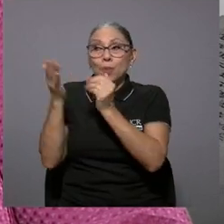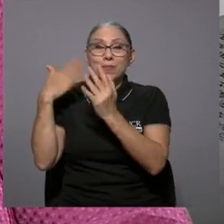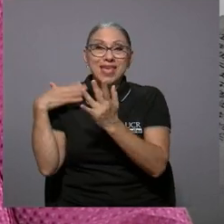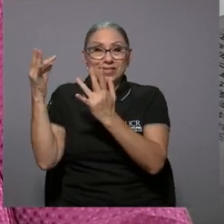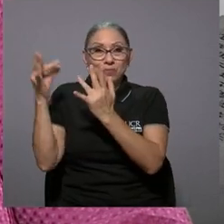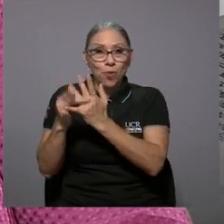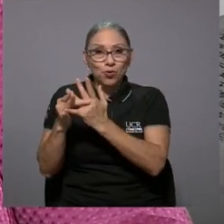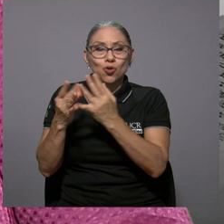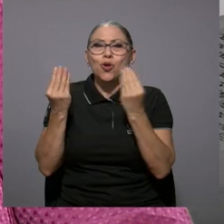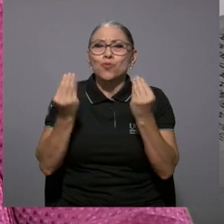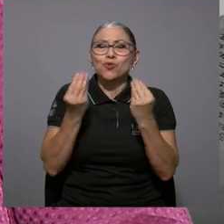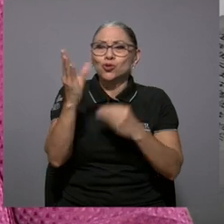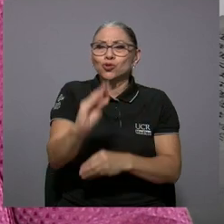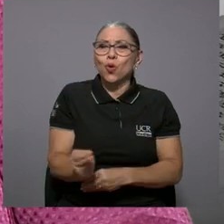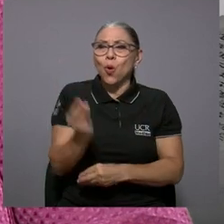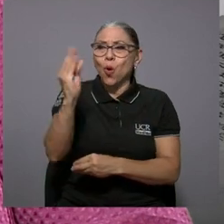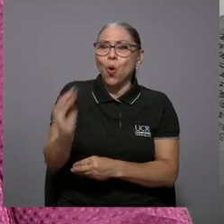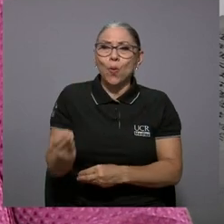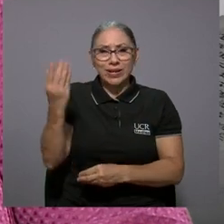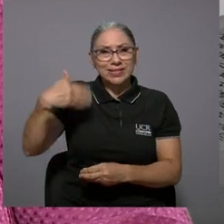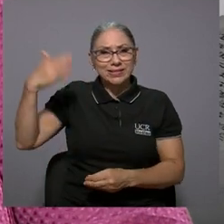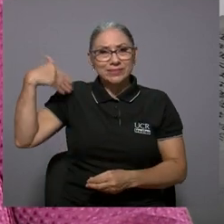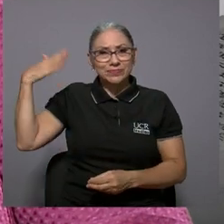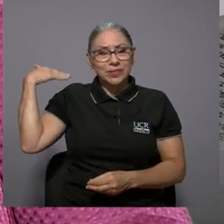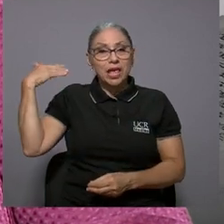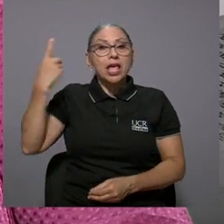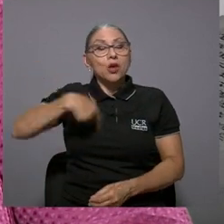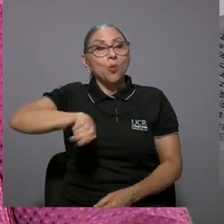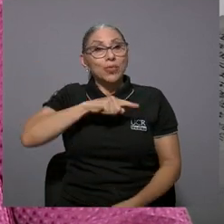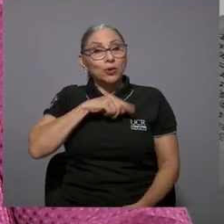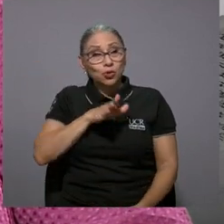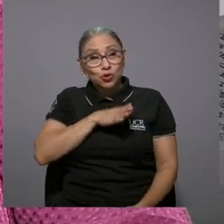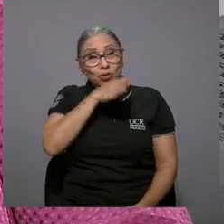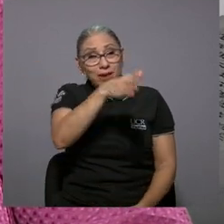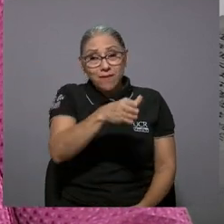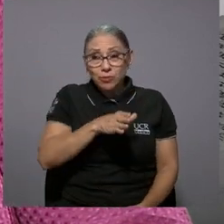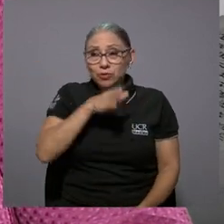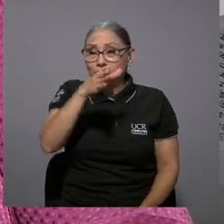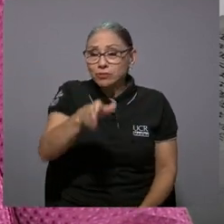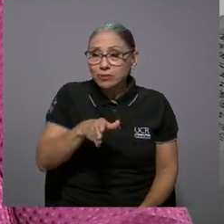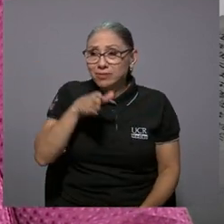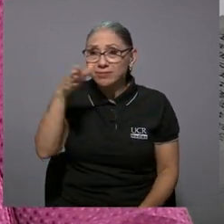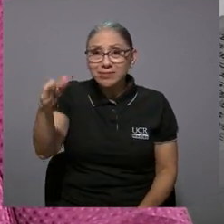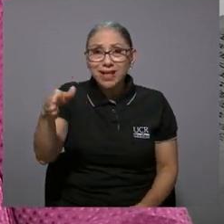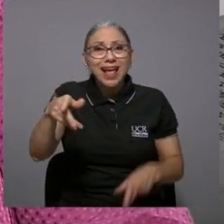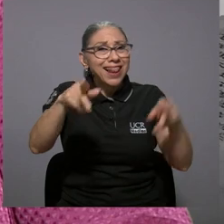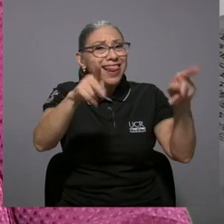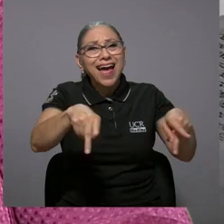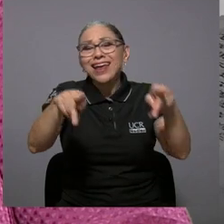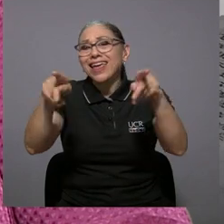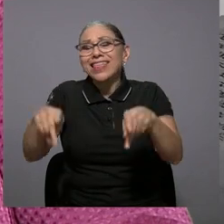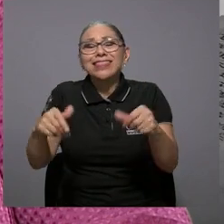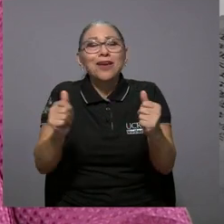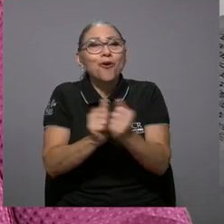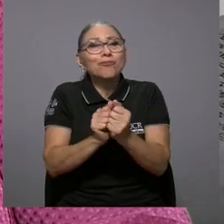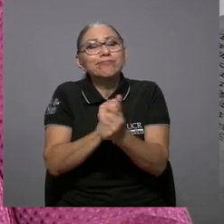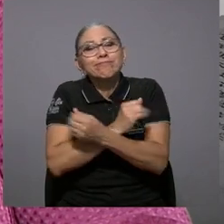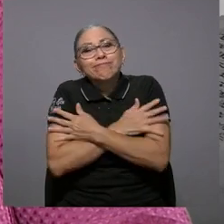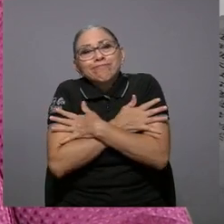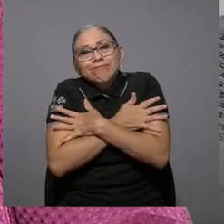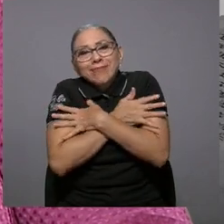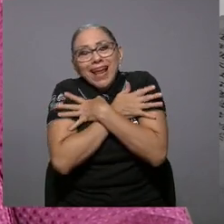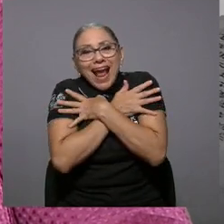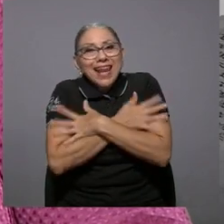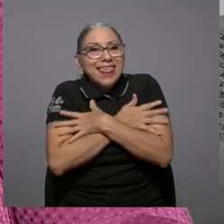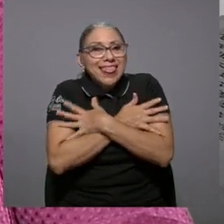teníamos junto con mi esposo y muchos otros jóvenes y muchachas de la época y cuando íbamos a los lugares la gente